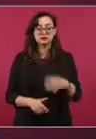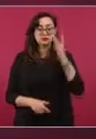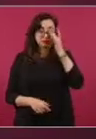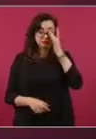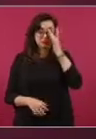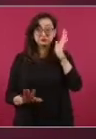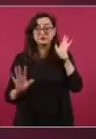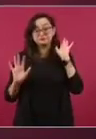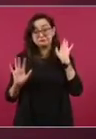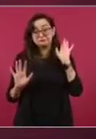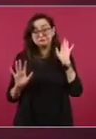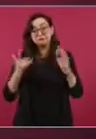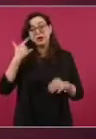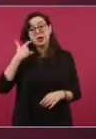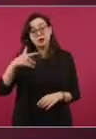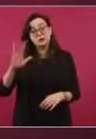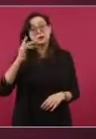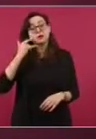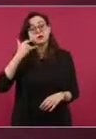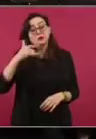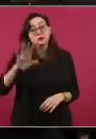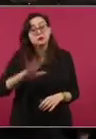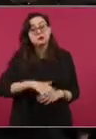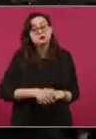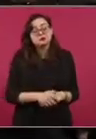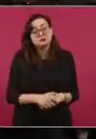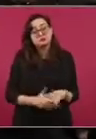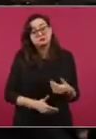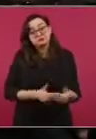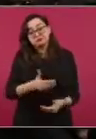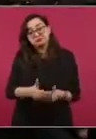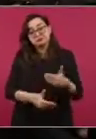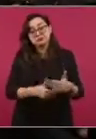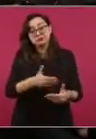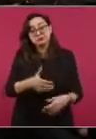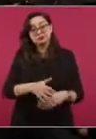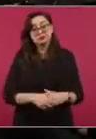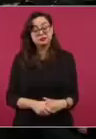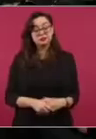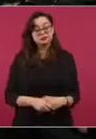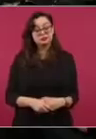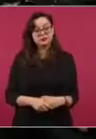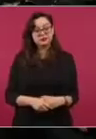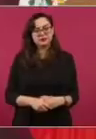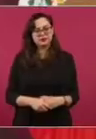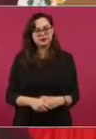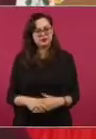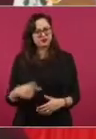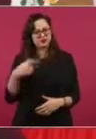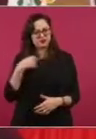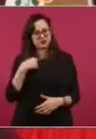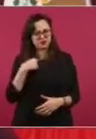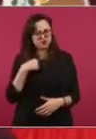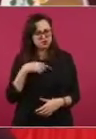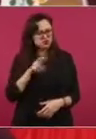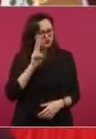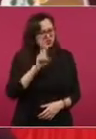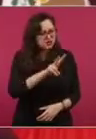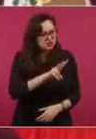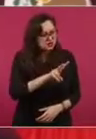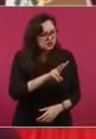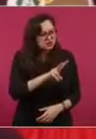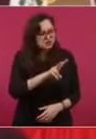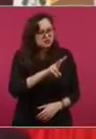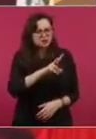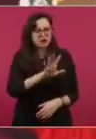vamos a ver, porque ayer me pareció que hasta habían contratado a Lore de Mola, que era un